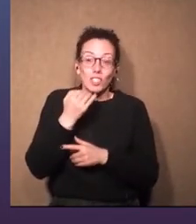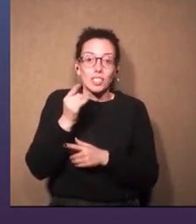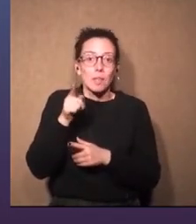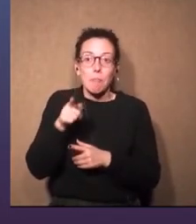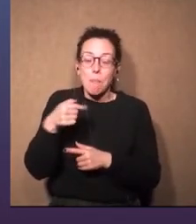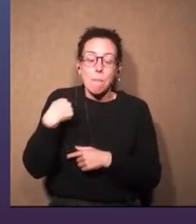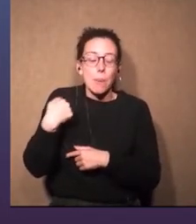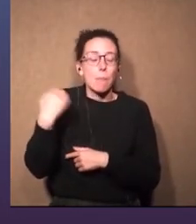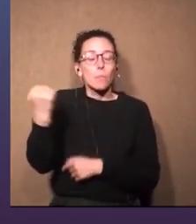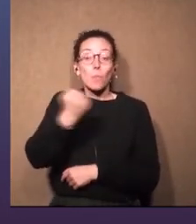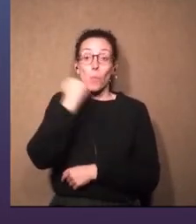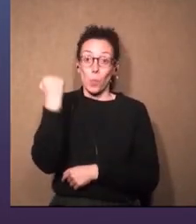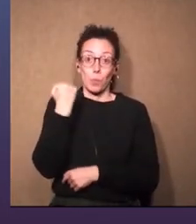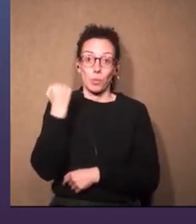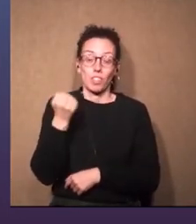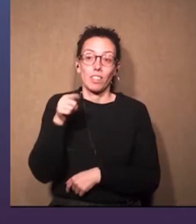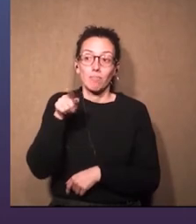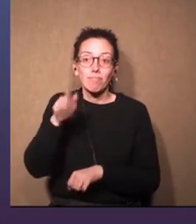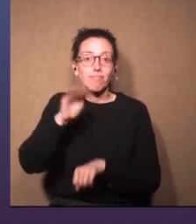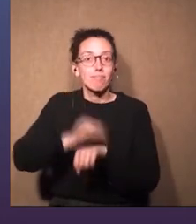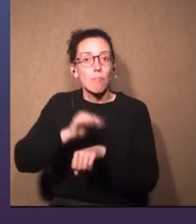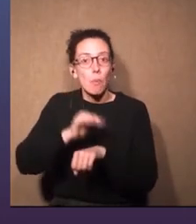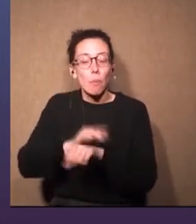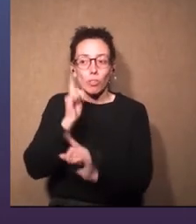que es muy importante para mí